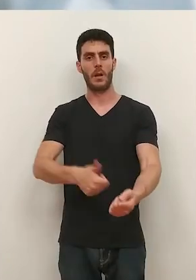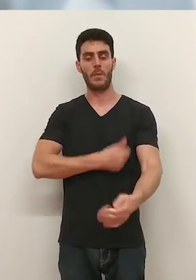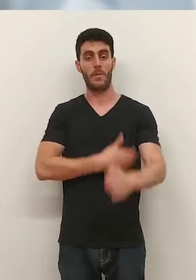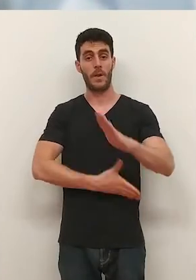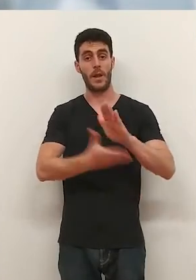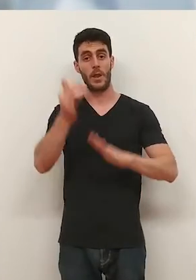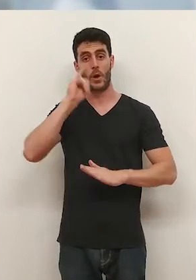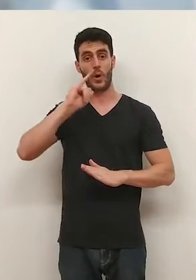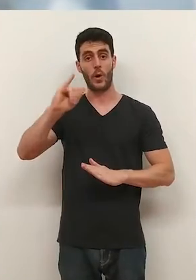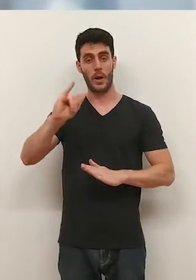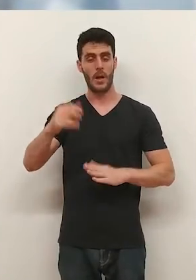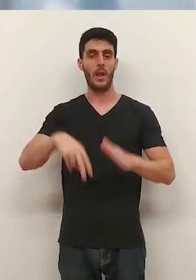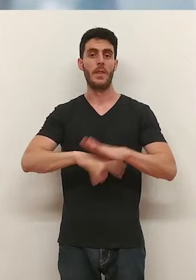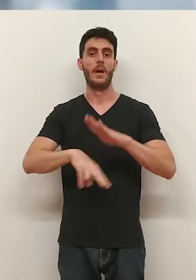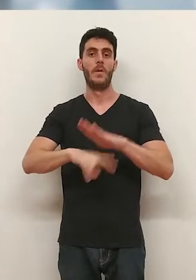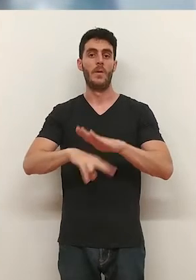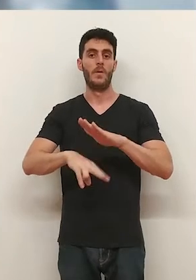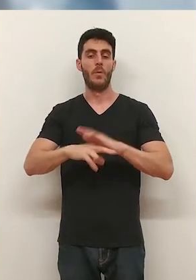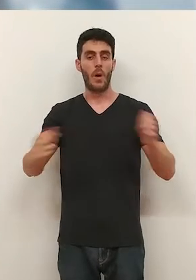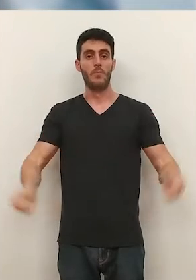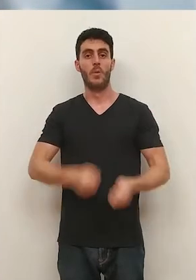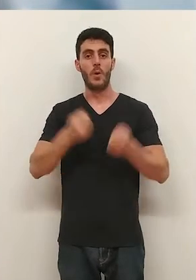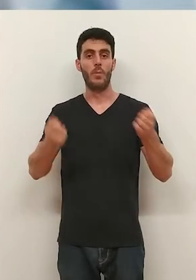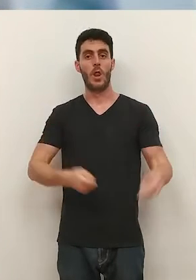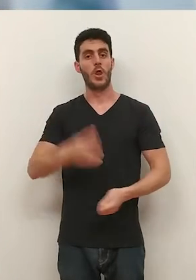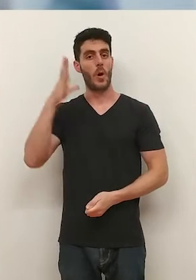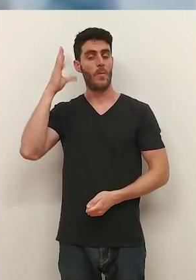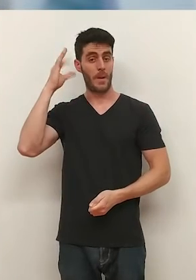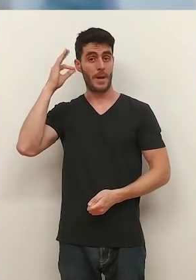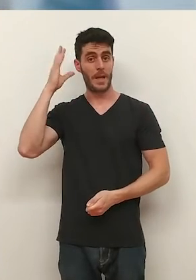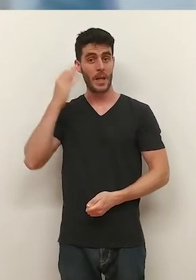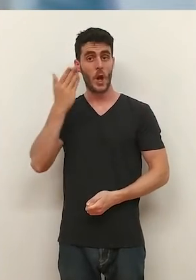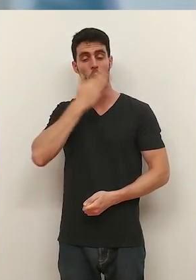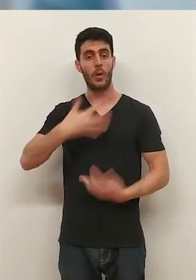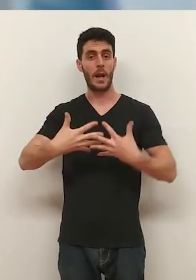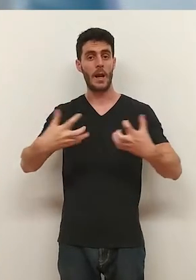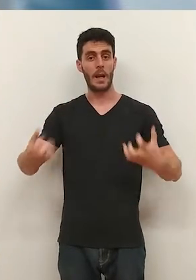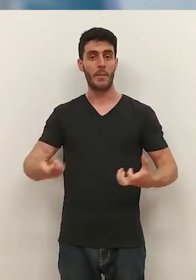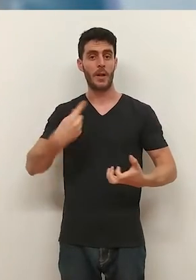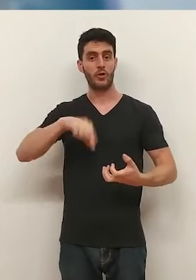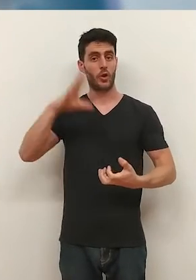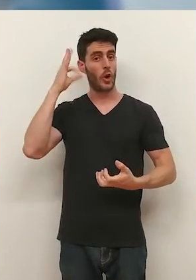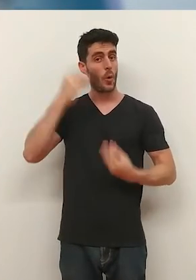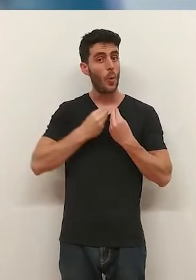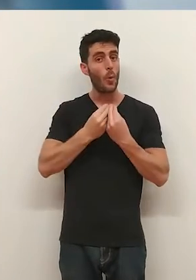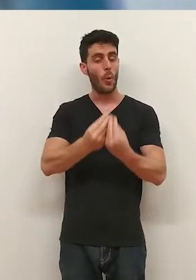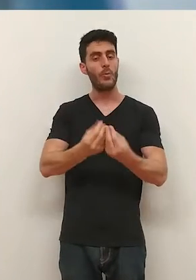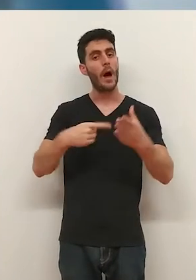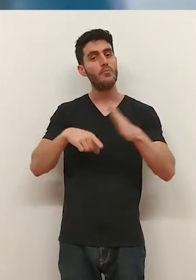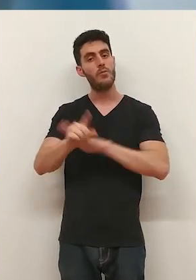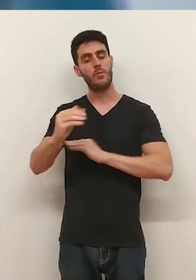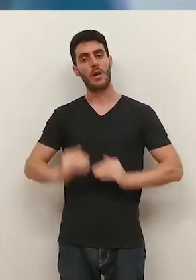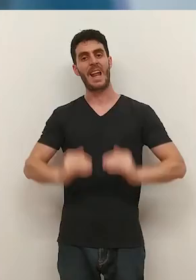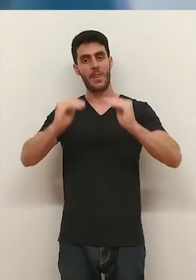Más deporte. La Federación Riojana de Fútbol ha comenzado una campaña de promoción del fútbol femenino entre las escolares bajo el lema Crecemos